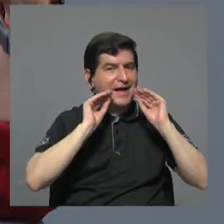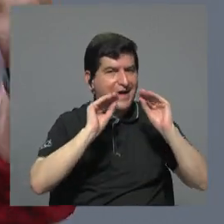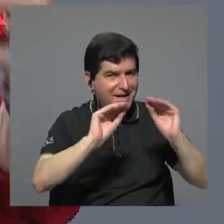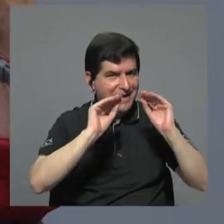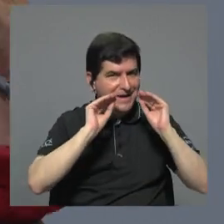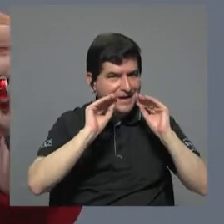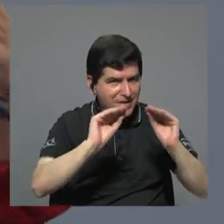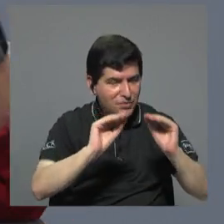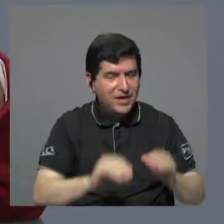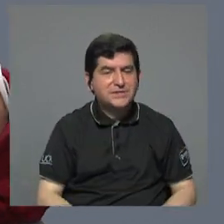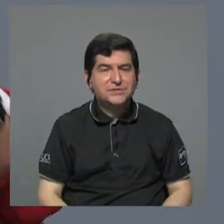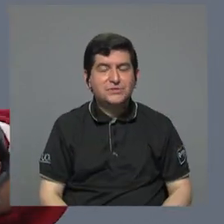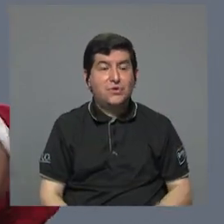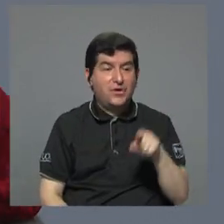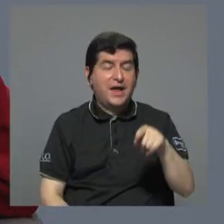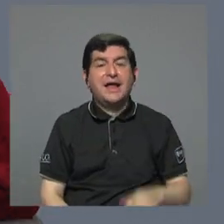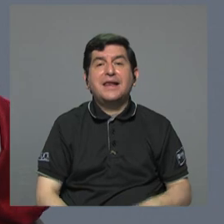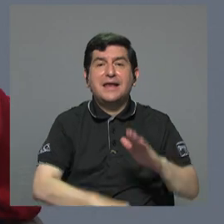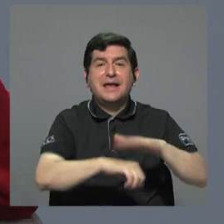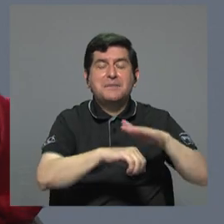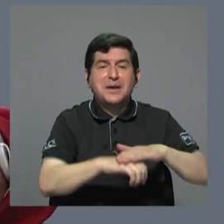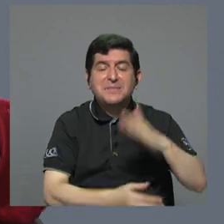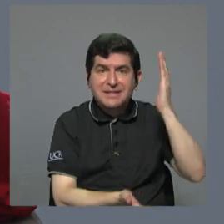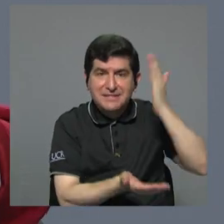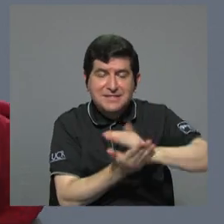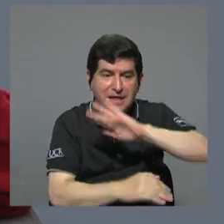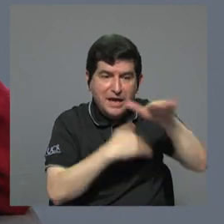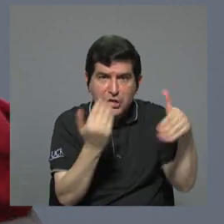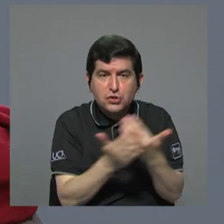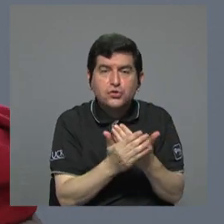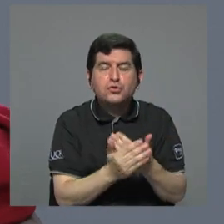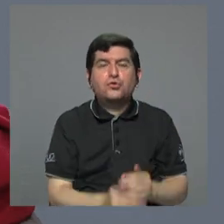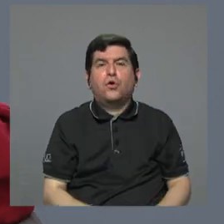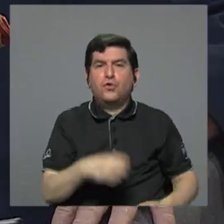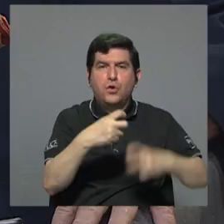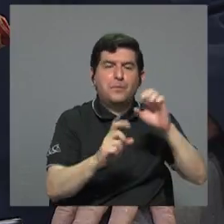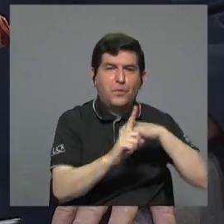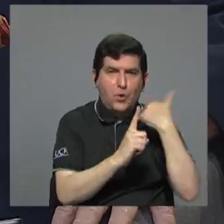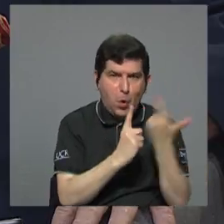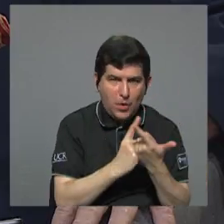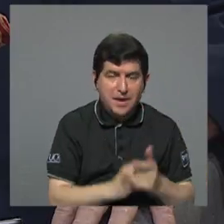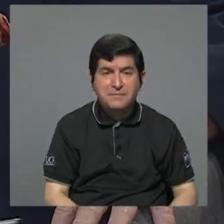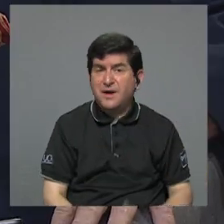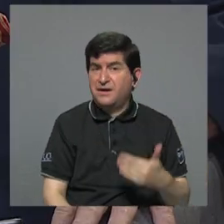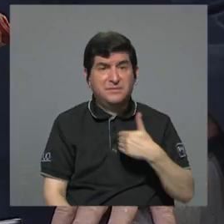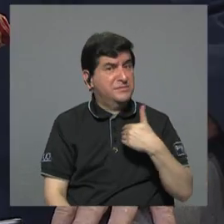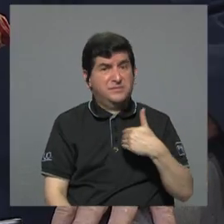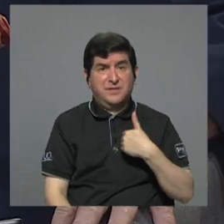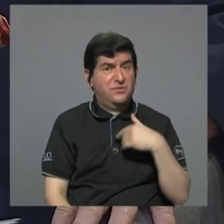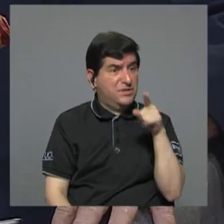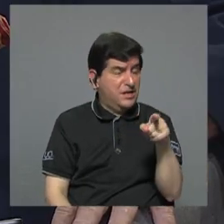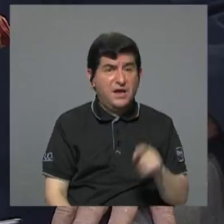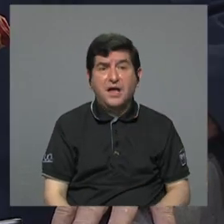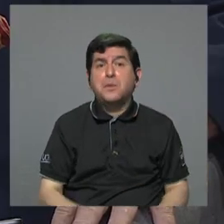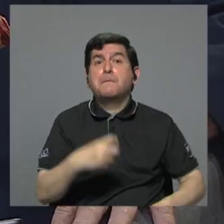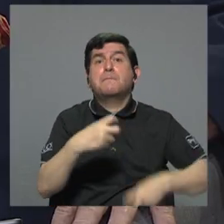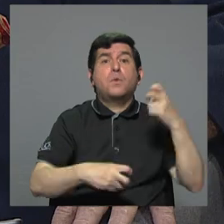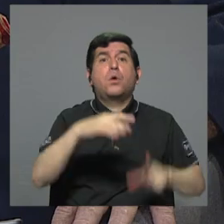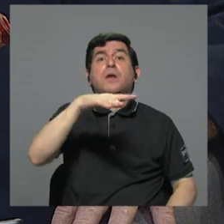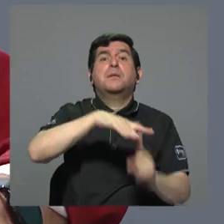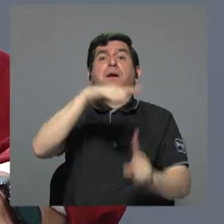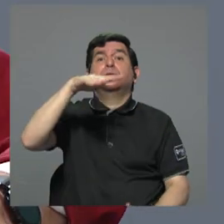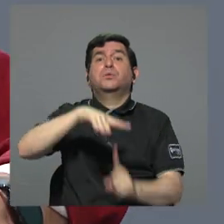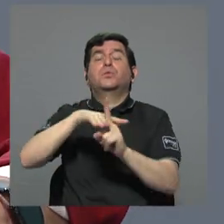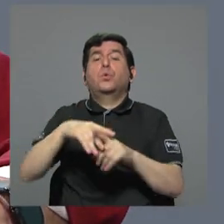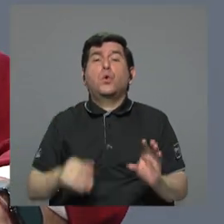es el ente contenedor de toda lo que es la parte social y así si no tenemos todos este montón de problemáticas